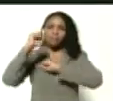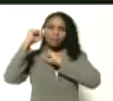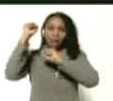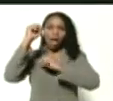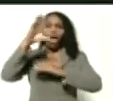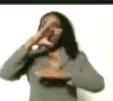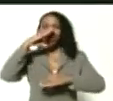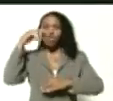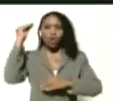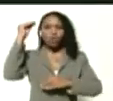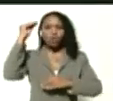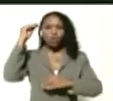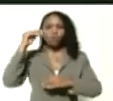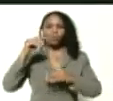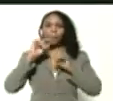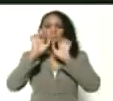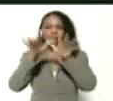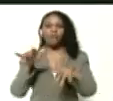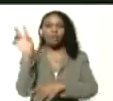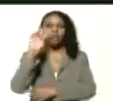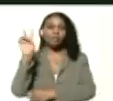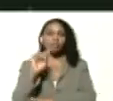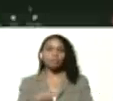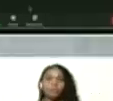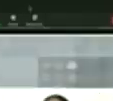que Dios bendiga Venezuela muchas gracias gracias